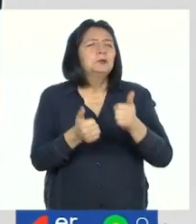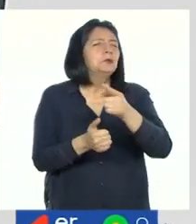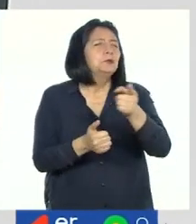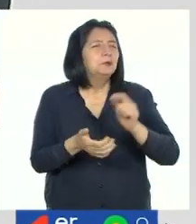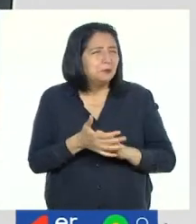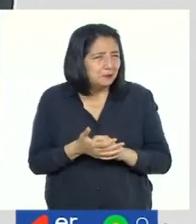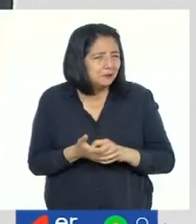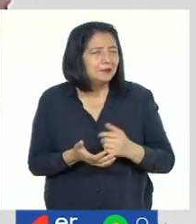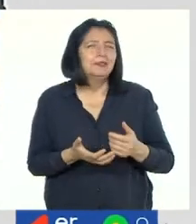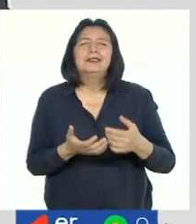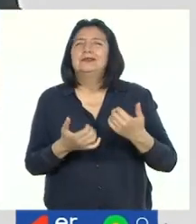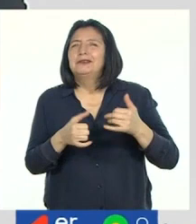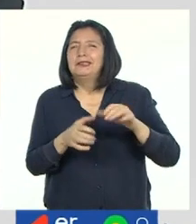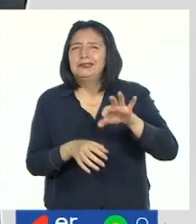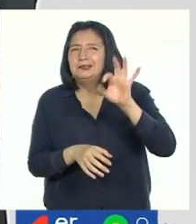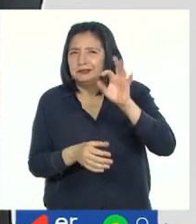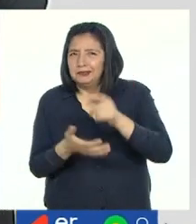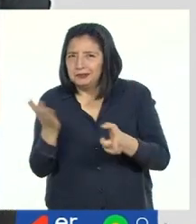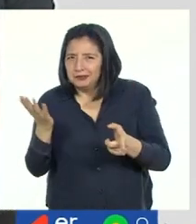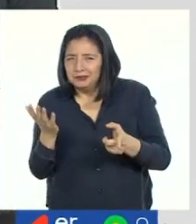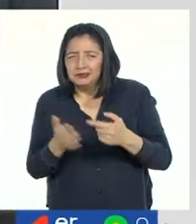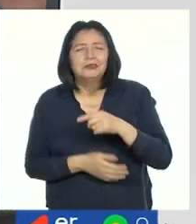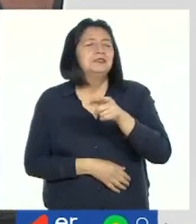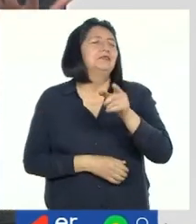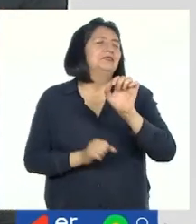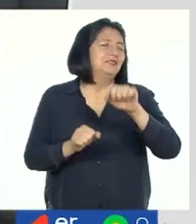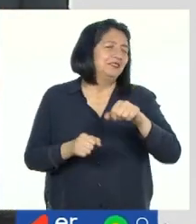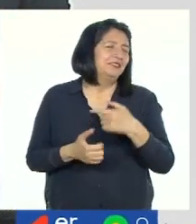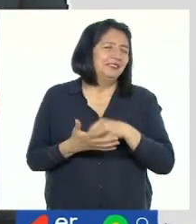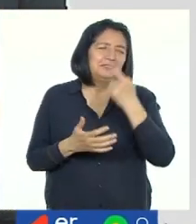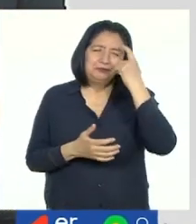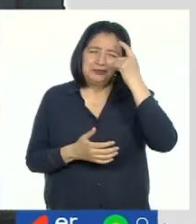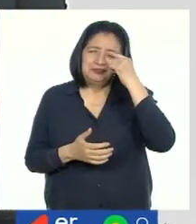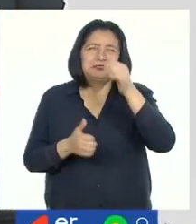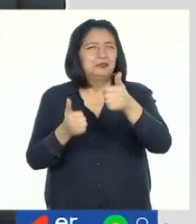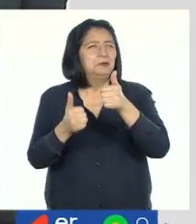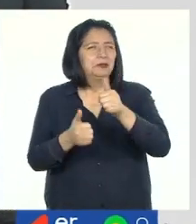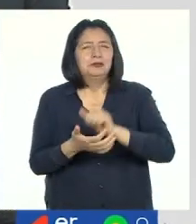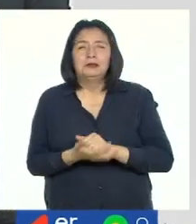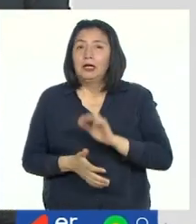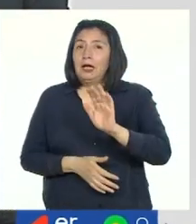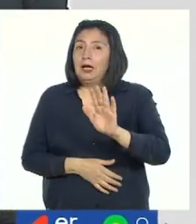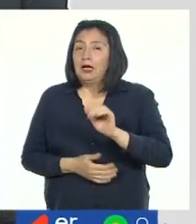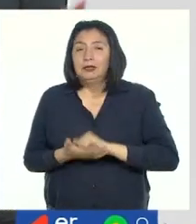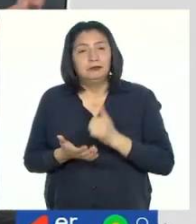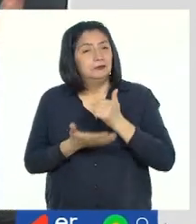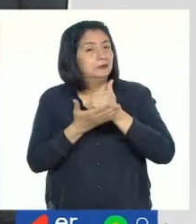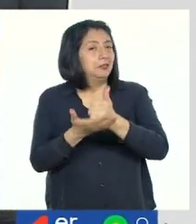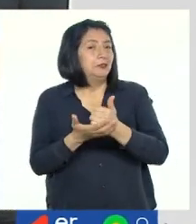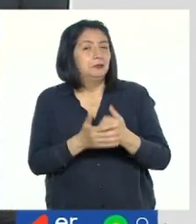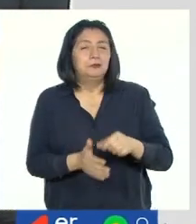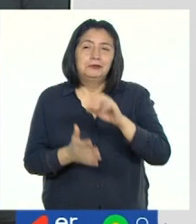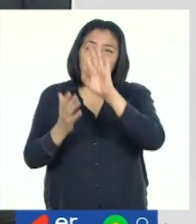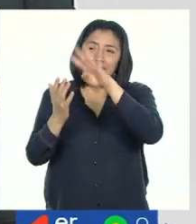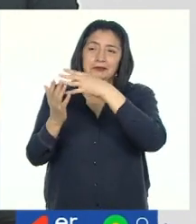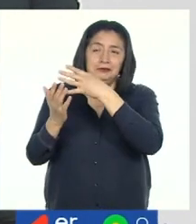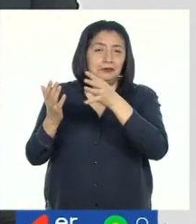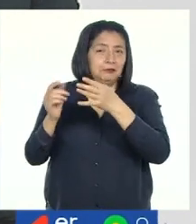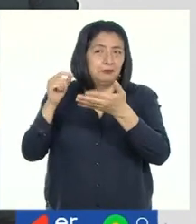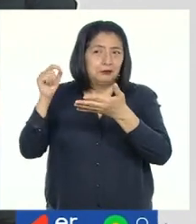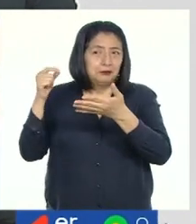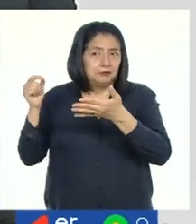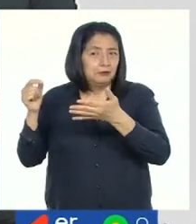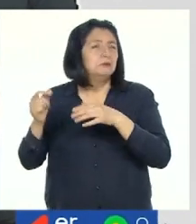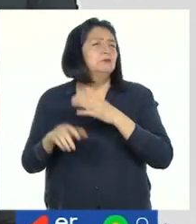que han escogido? Estoy segura que les saldrán retos geniales. Además, con la ayuda de su tablita de revisión,